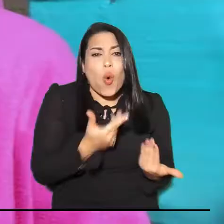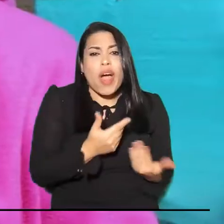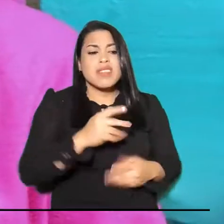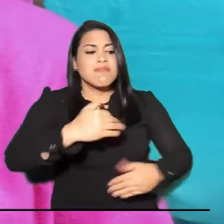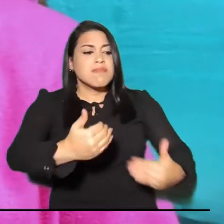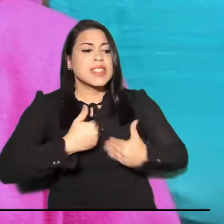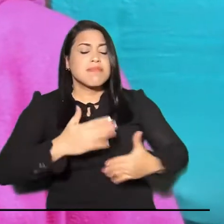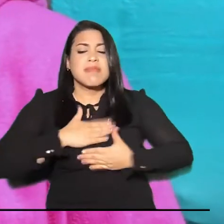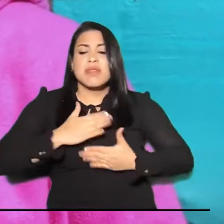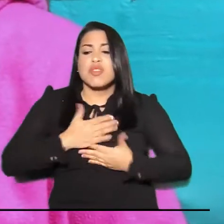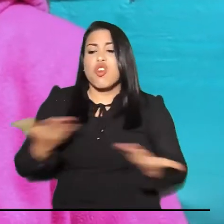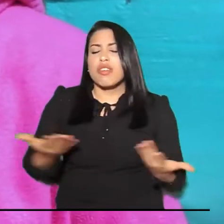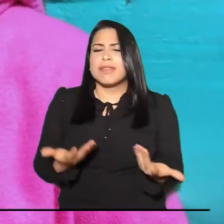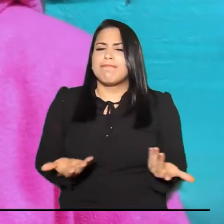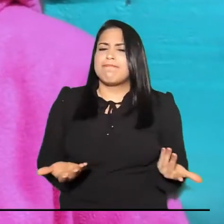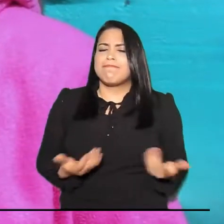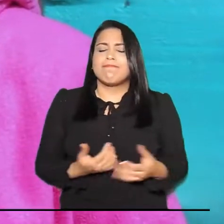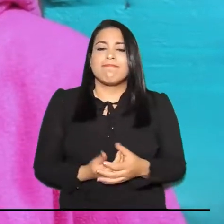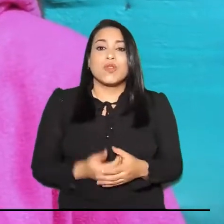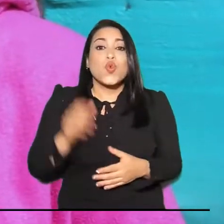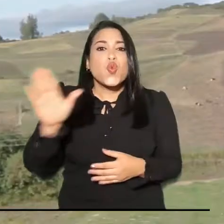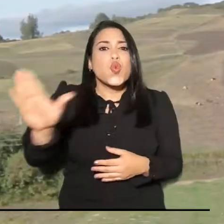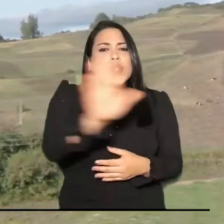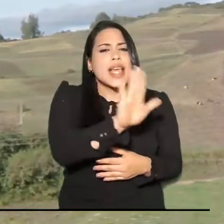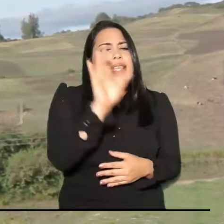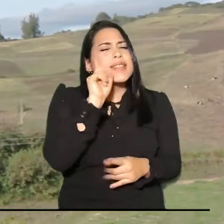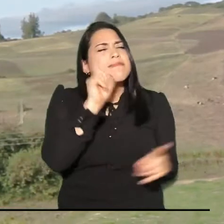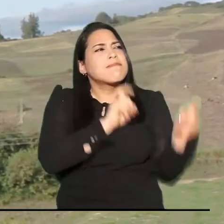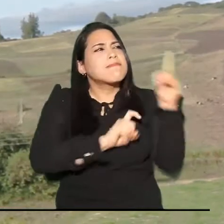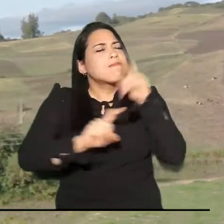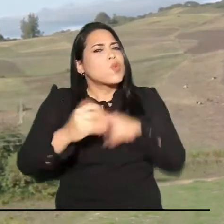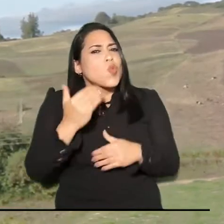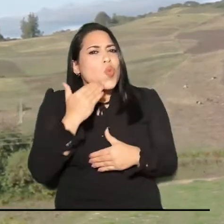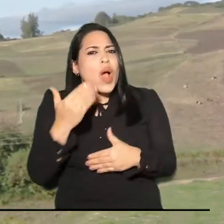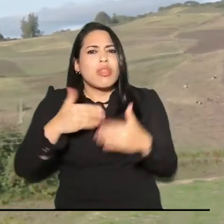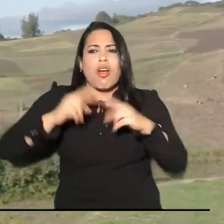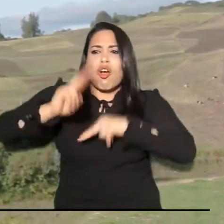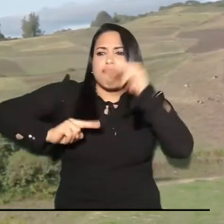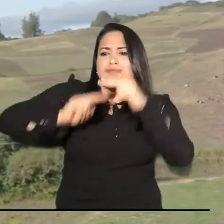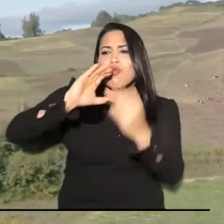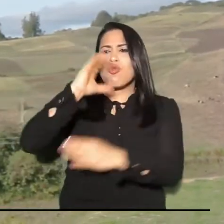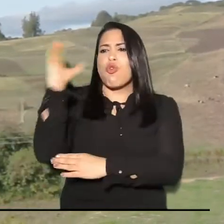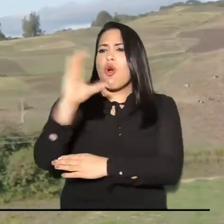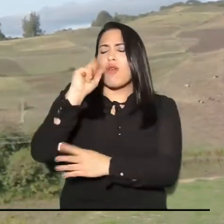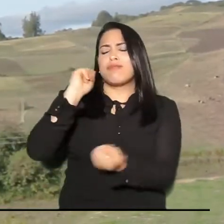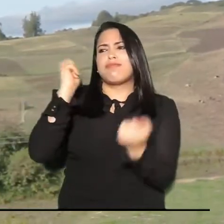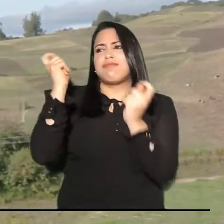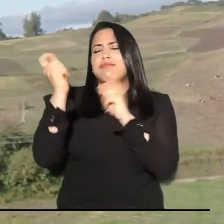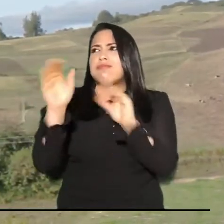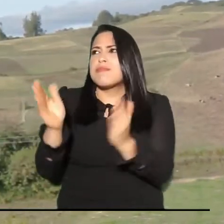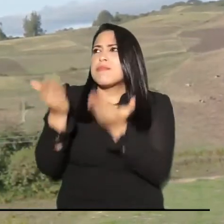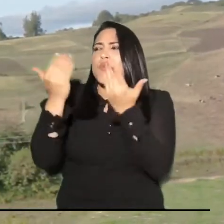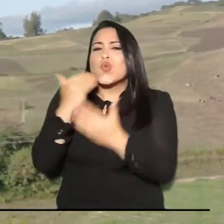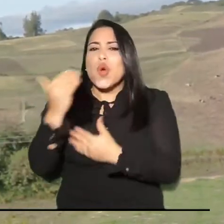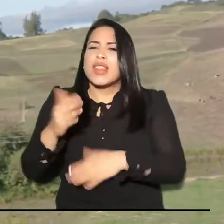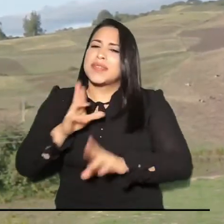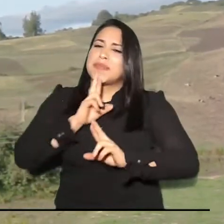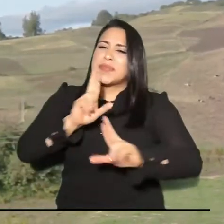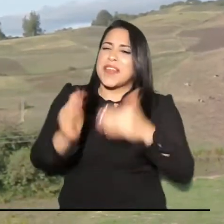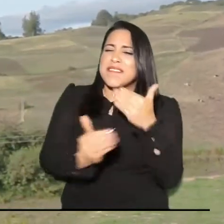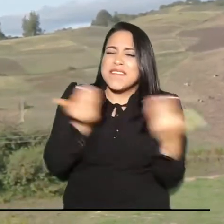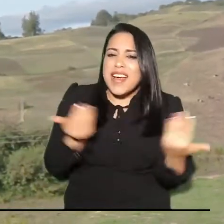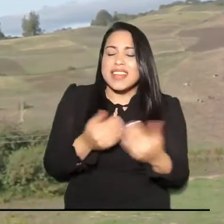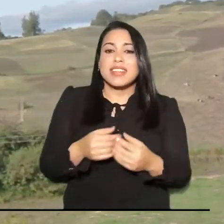las cogen para ellos sabiendo que ya tienen. Ustedes se preguntarán por dónde empezamos a construir este país. Y la